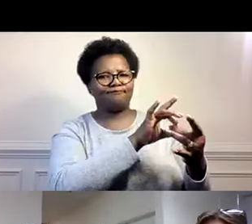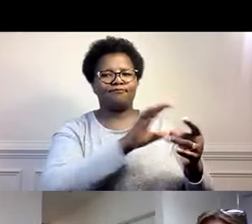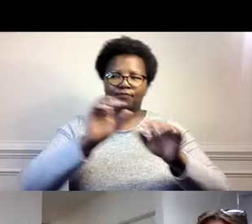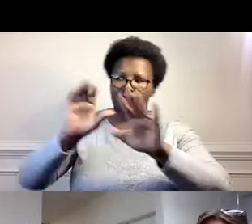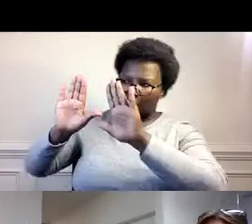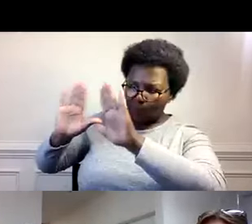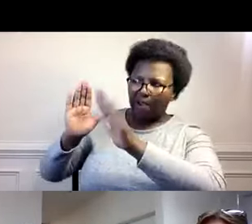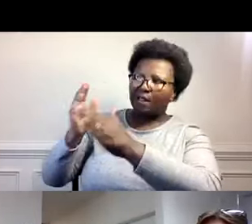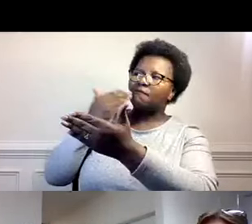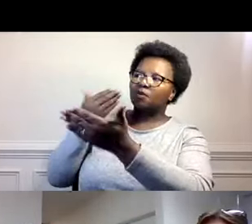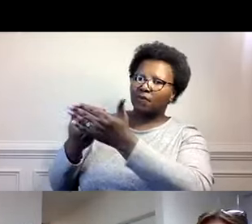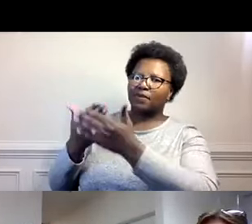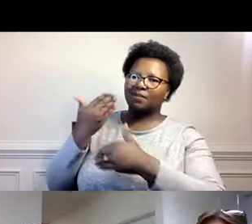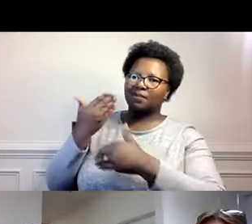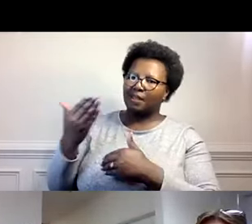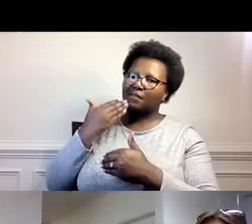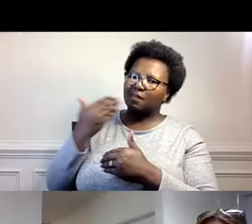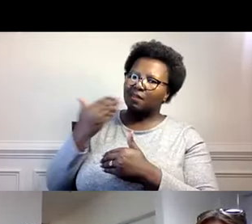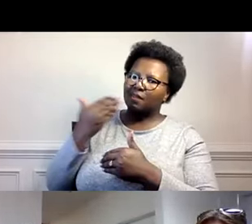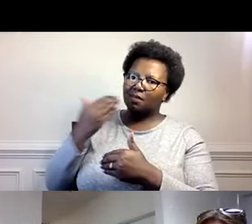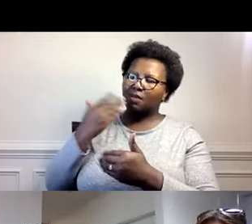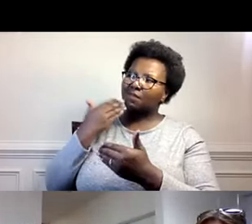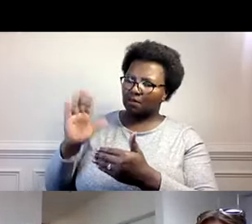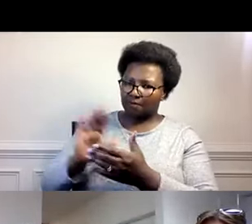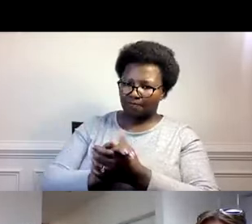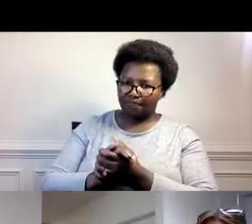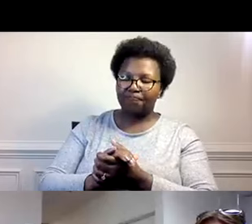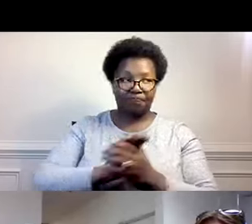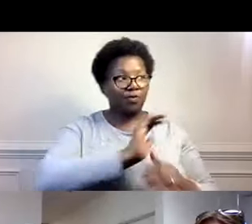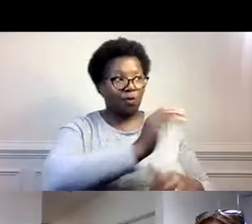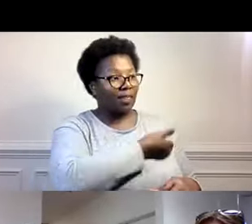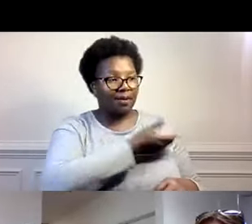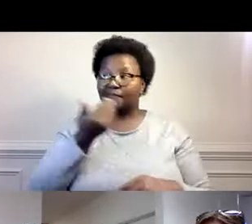Excelente. Lindísimo. Lindísimo. Gracias. Gracias Jesús y Don.